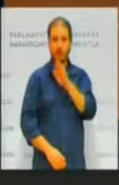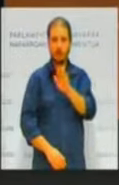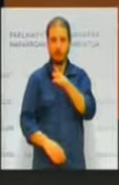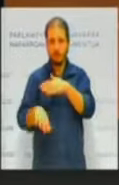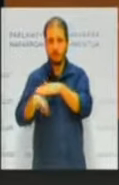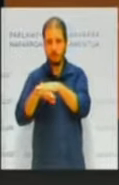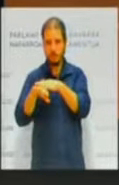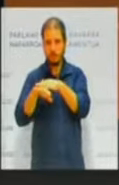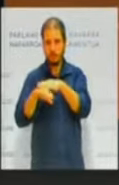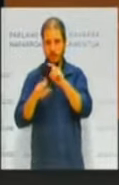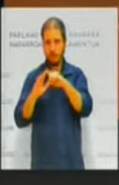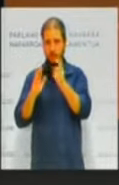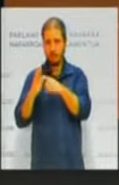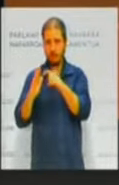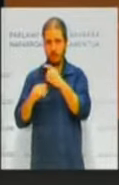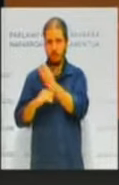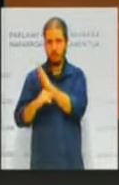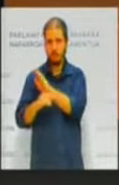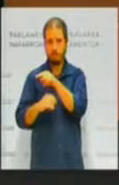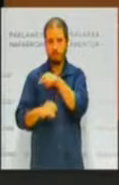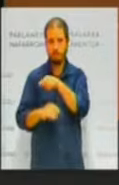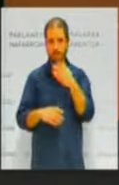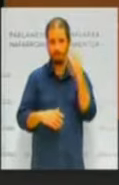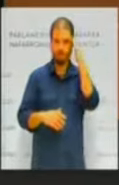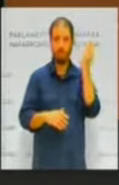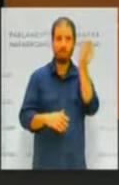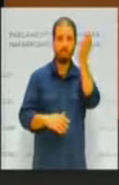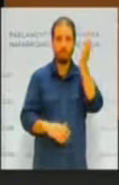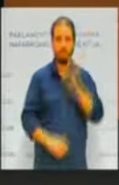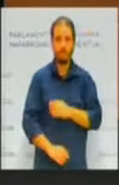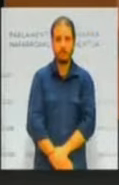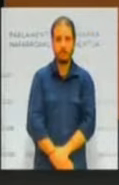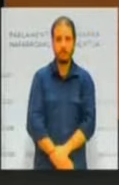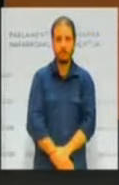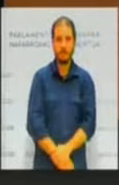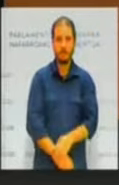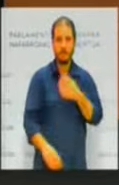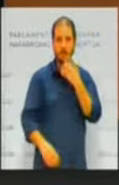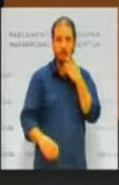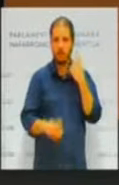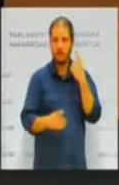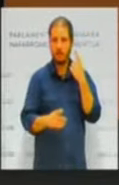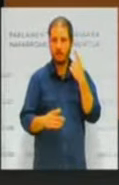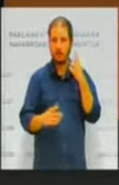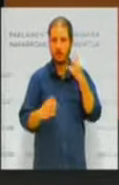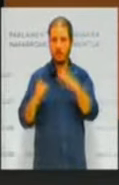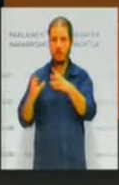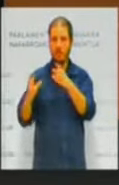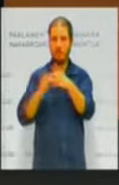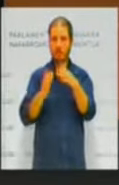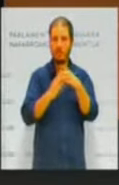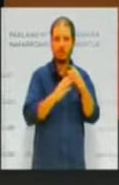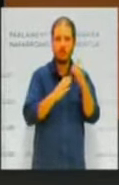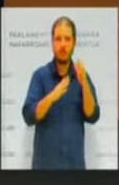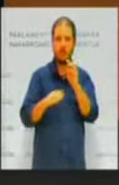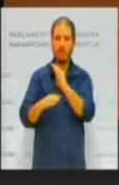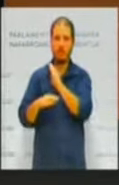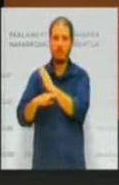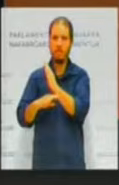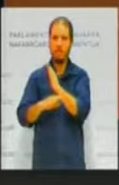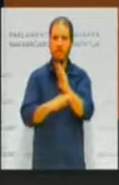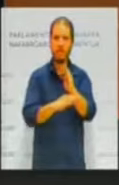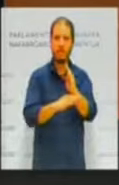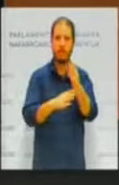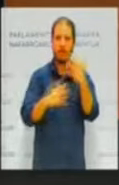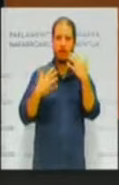esta ley. Cada vez que se tarda en responder a una pregunta de los grupos parlamentarios a través de una